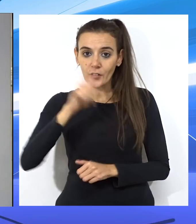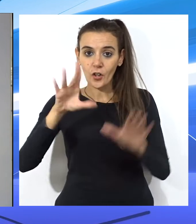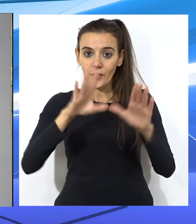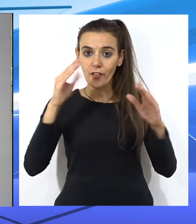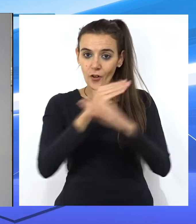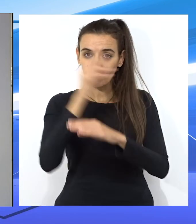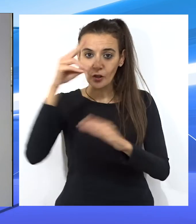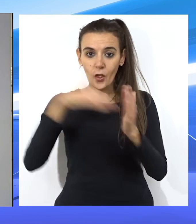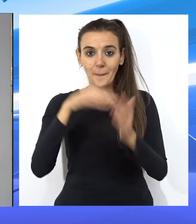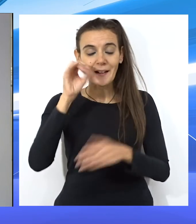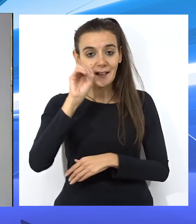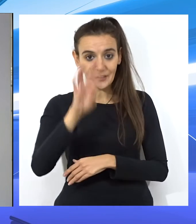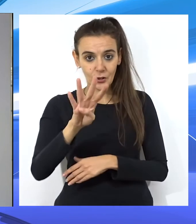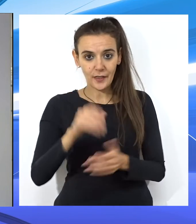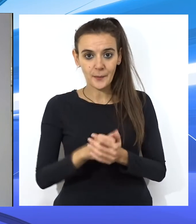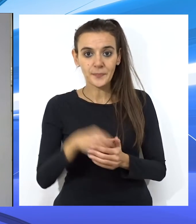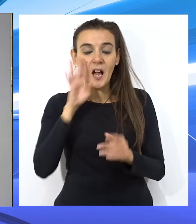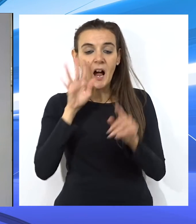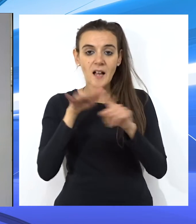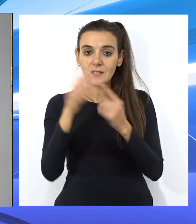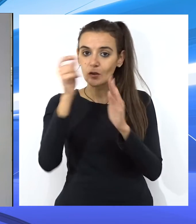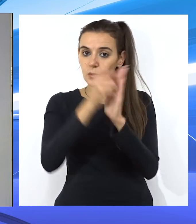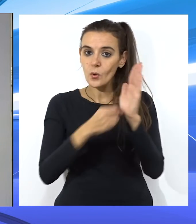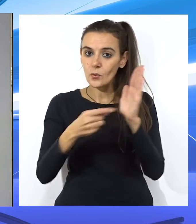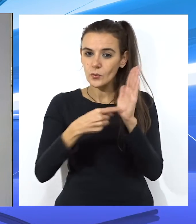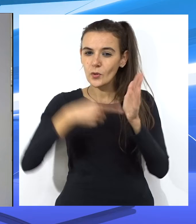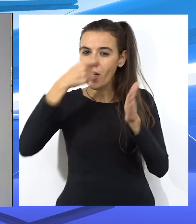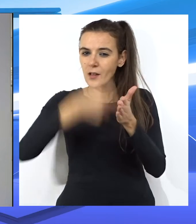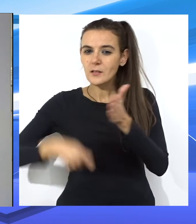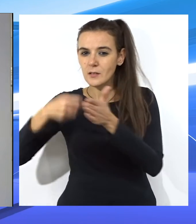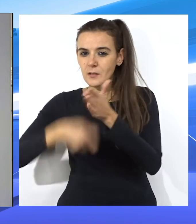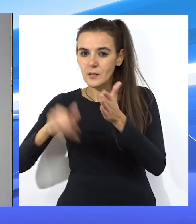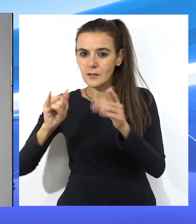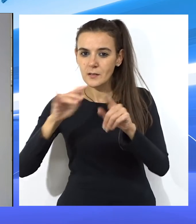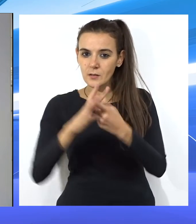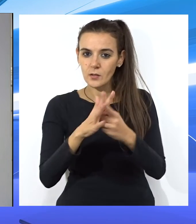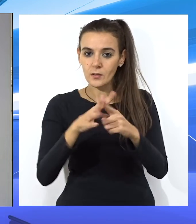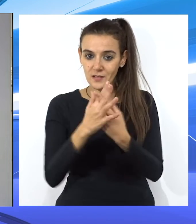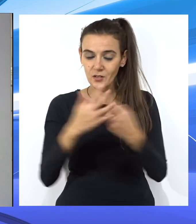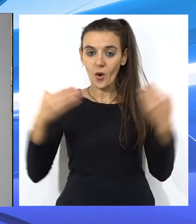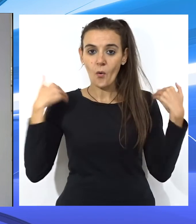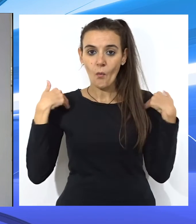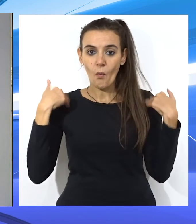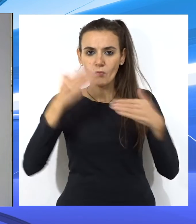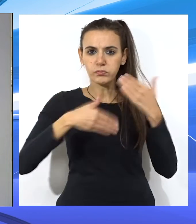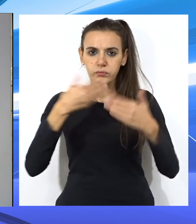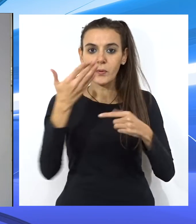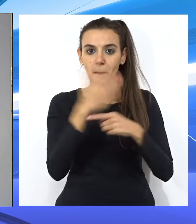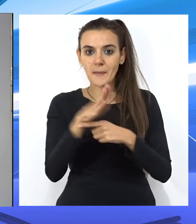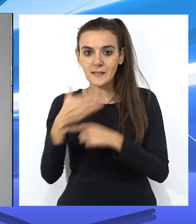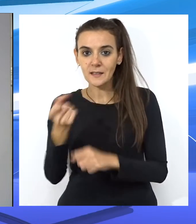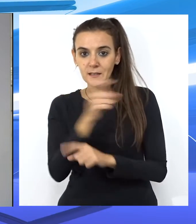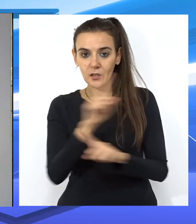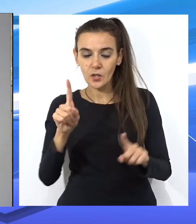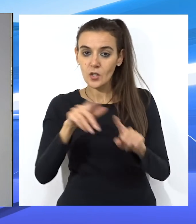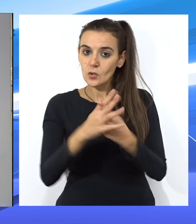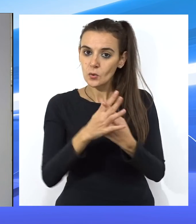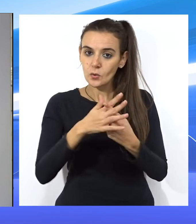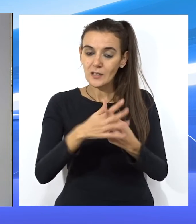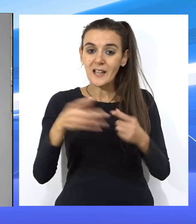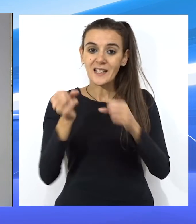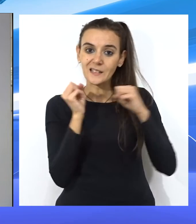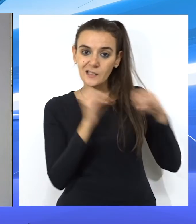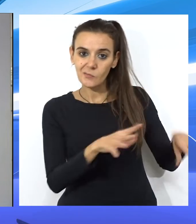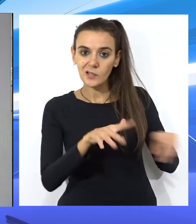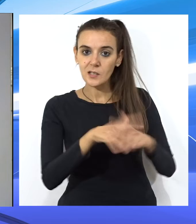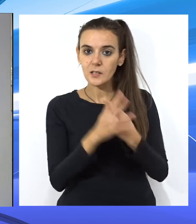octubre de 2014, establecen la exigencia para sus cargos públicos de no concurrir como representante, y en su caso dimitir,